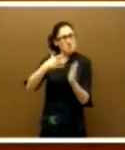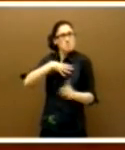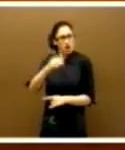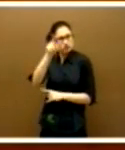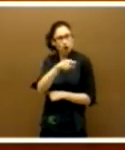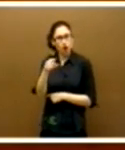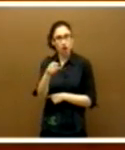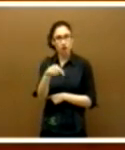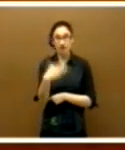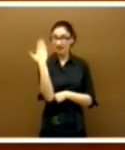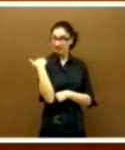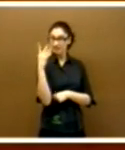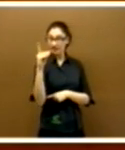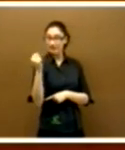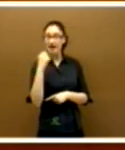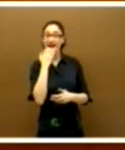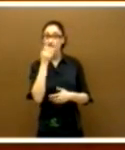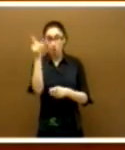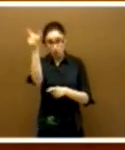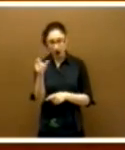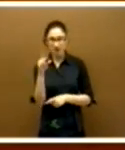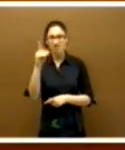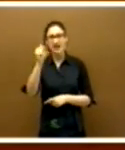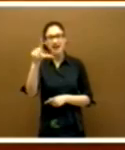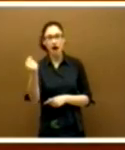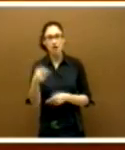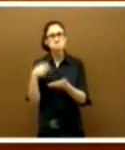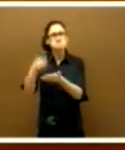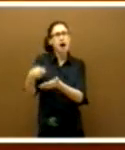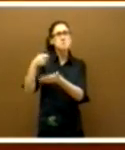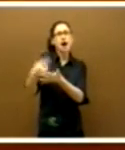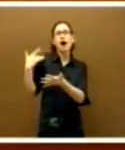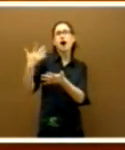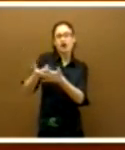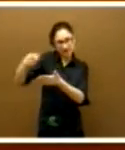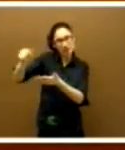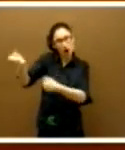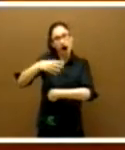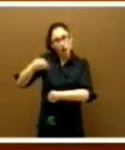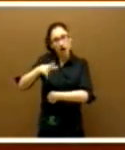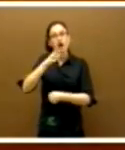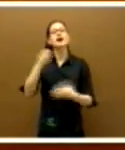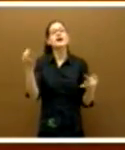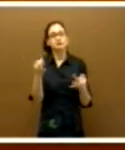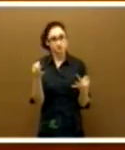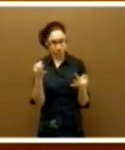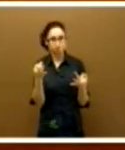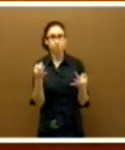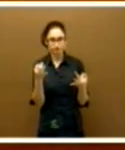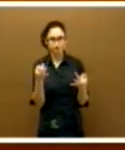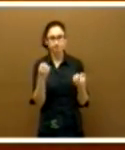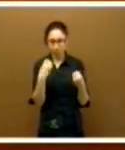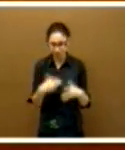pagado a las delias de nuestro país durante años que nos han estado ahorrando todo este dinero? Bien. Este